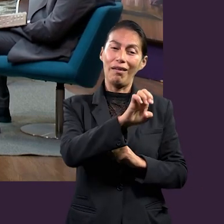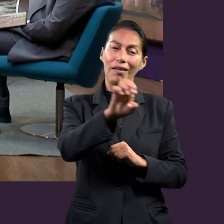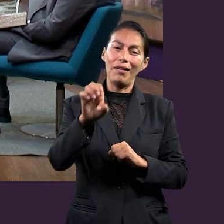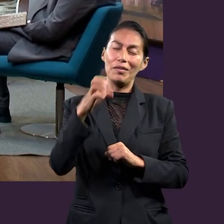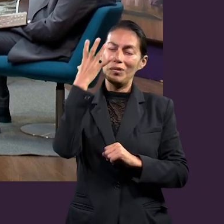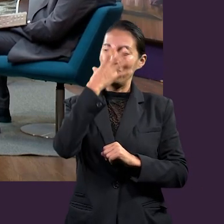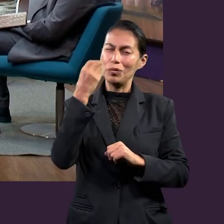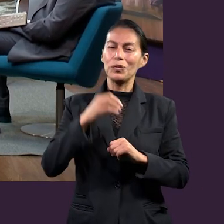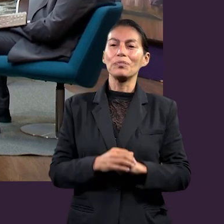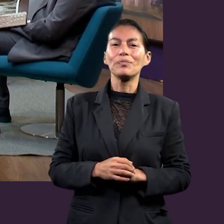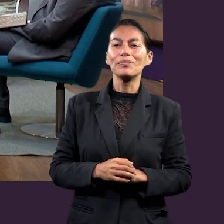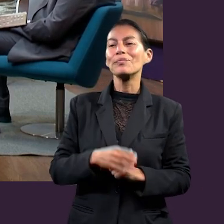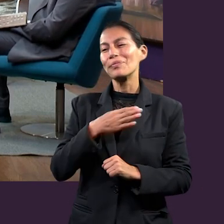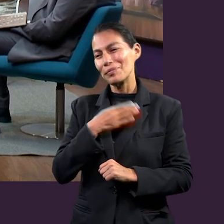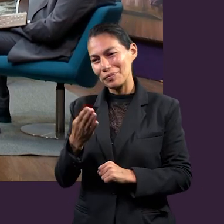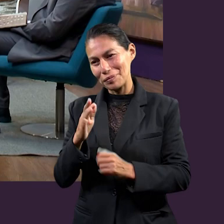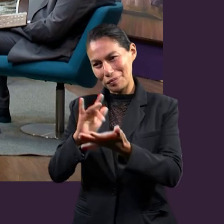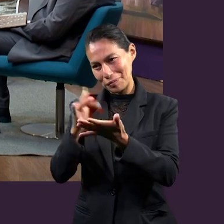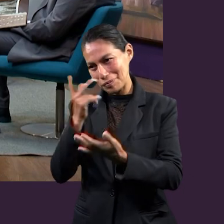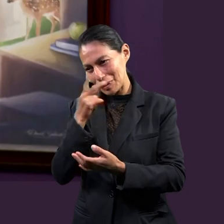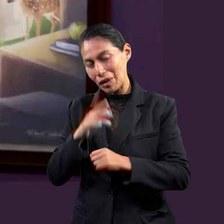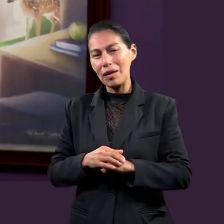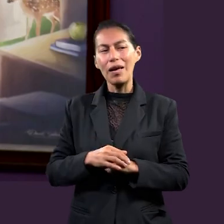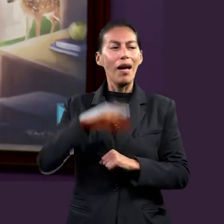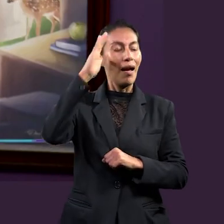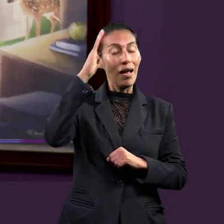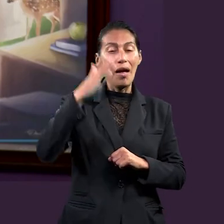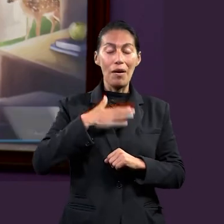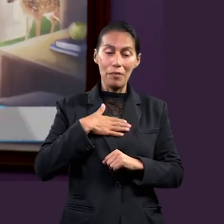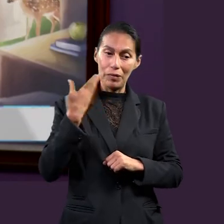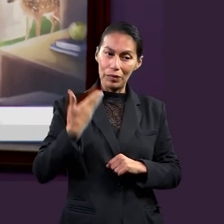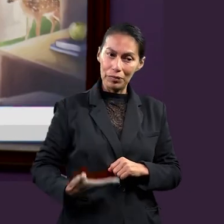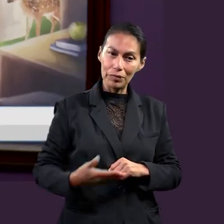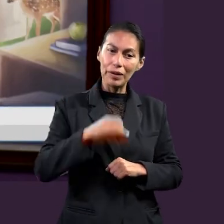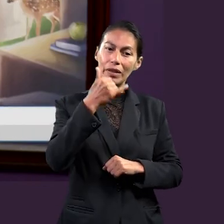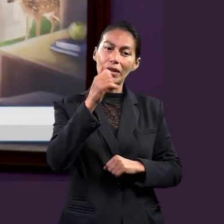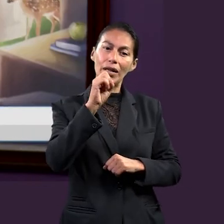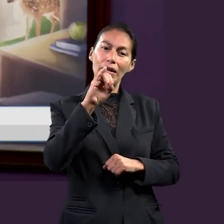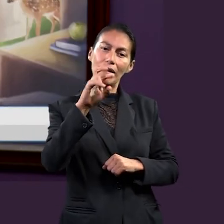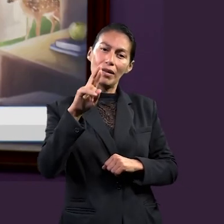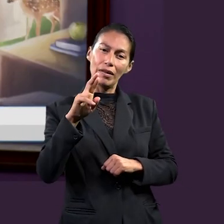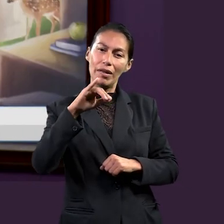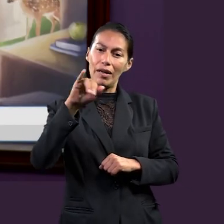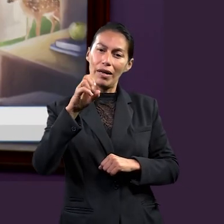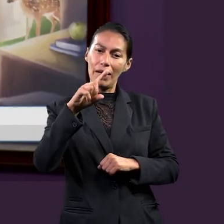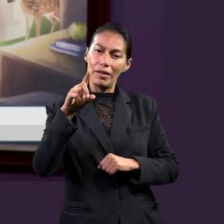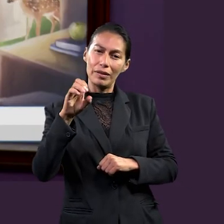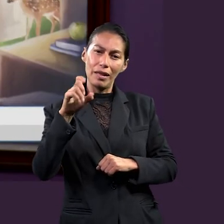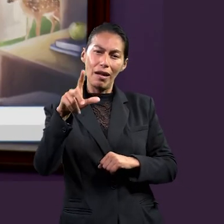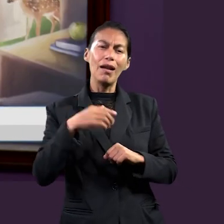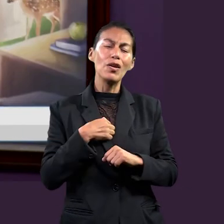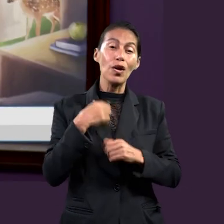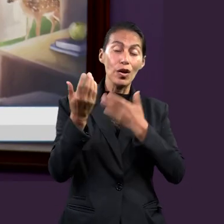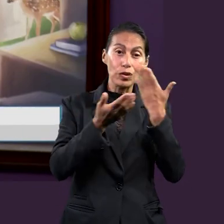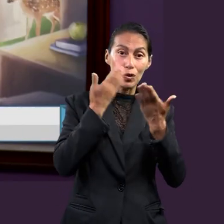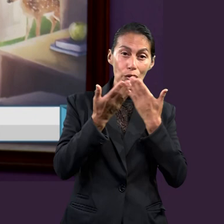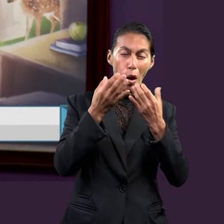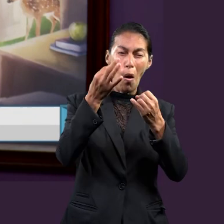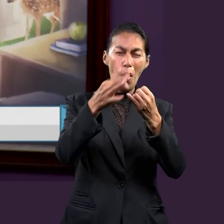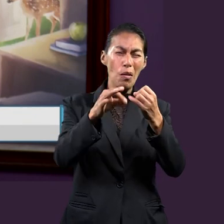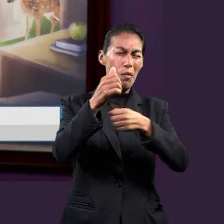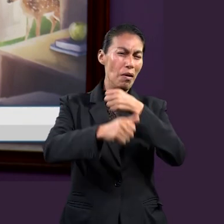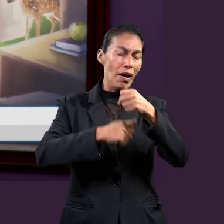paraíso. El supuesto. Por supuesto. Bueno, gracias, pastor. Hola, mi nombre es Jair Jassiel Duarte Morales. Estoy estudiando ya el